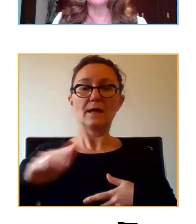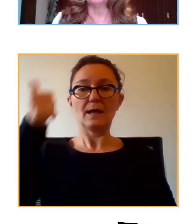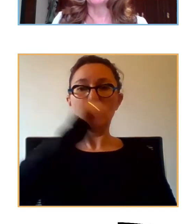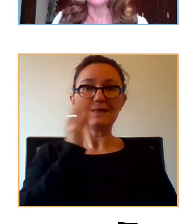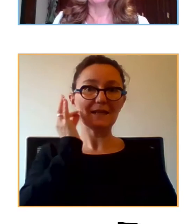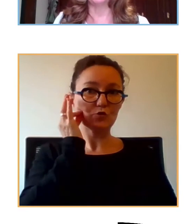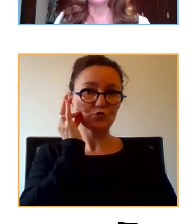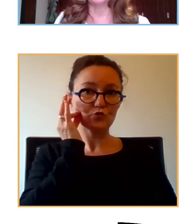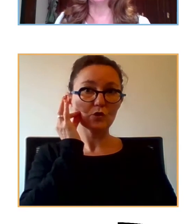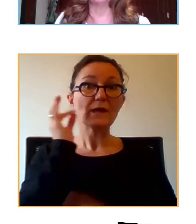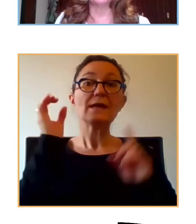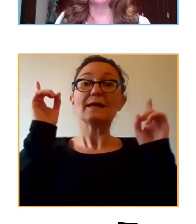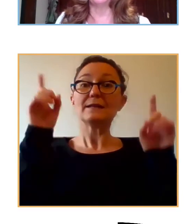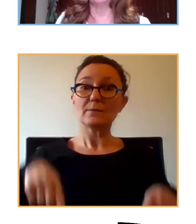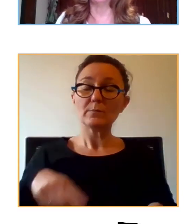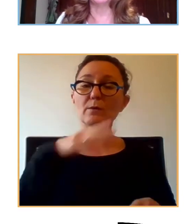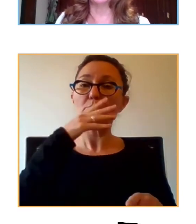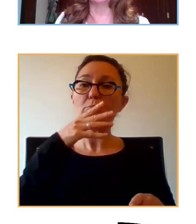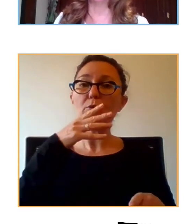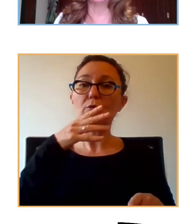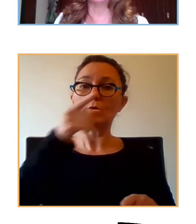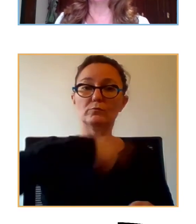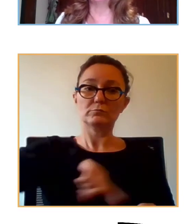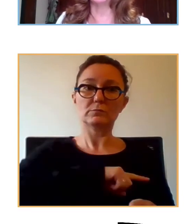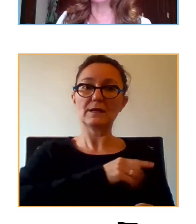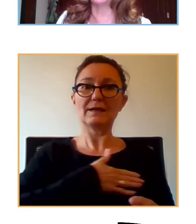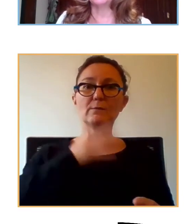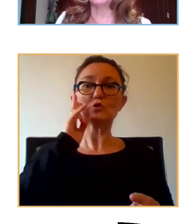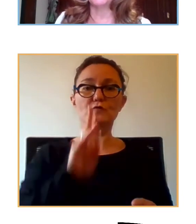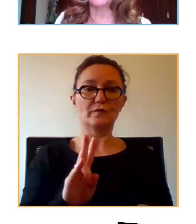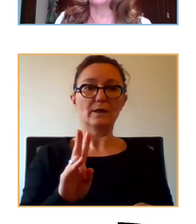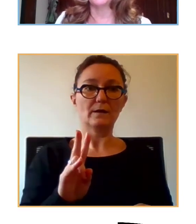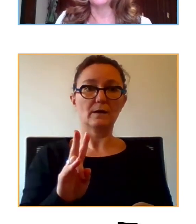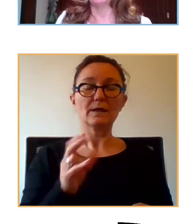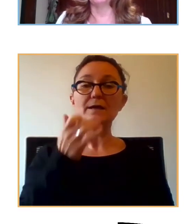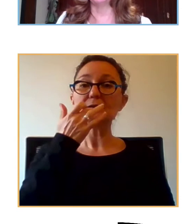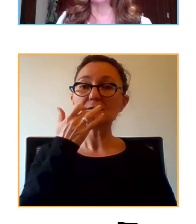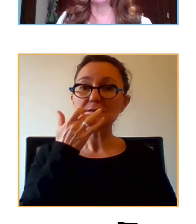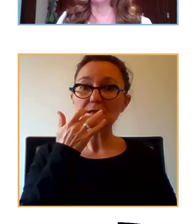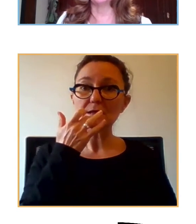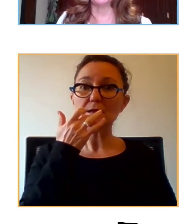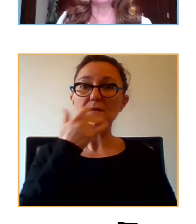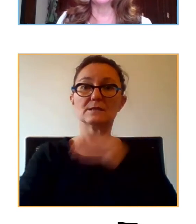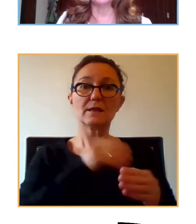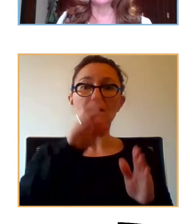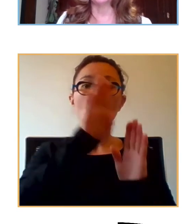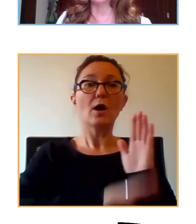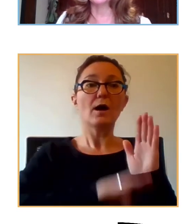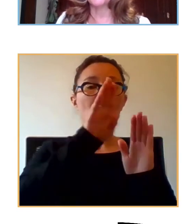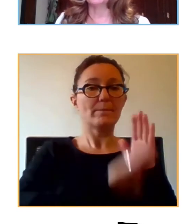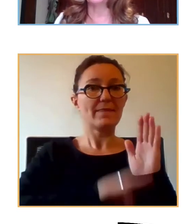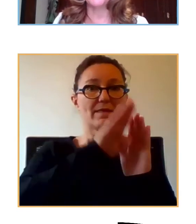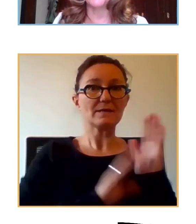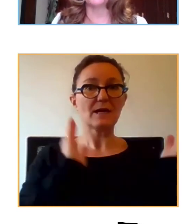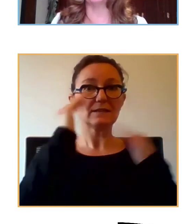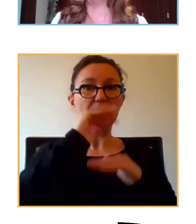también porque queremos ver cuestiones tan importantes como si se están llevando a cabo medidas de atención a la diversidad, que ahora